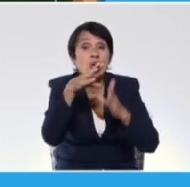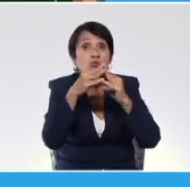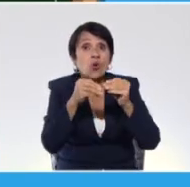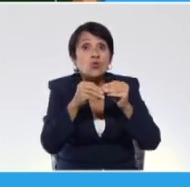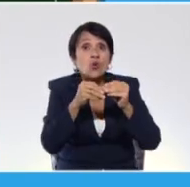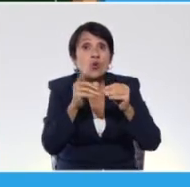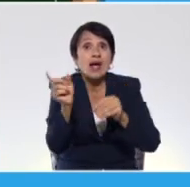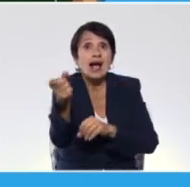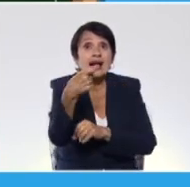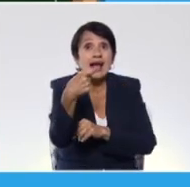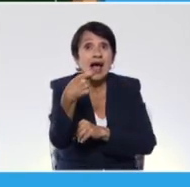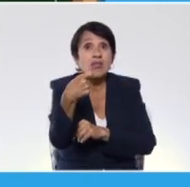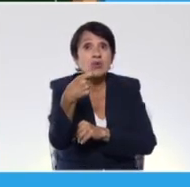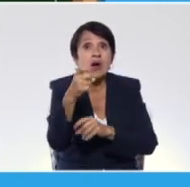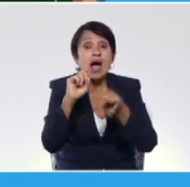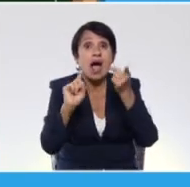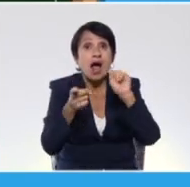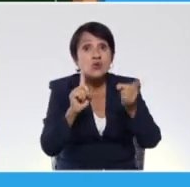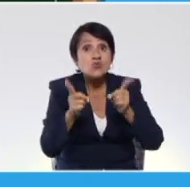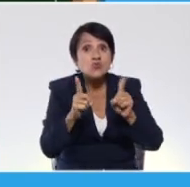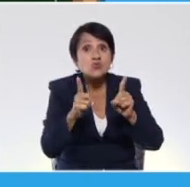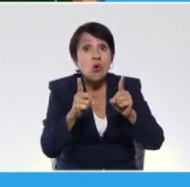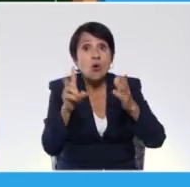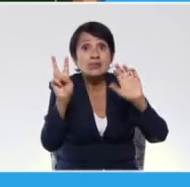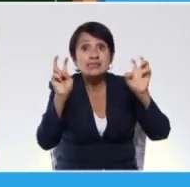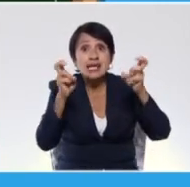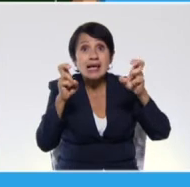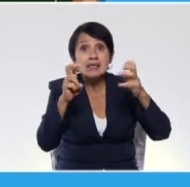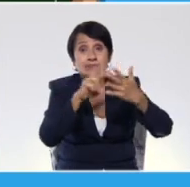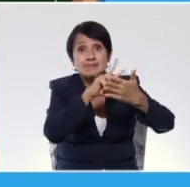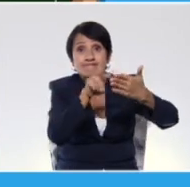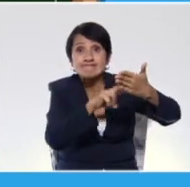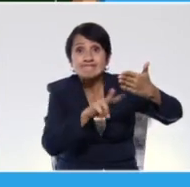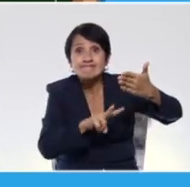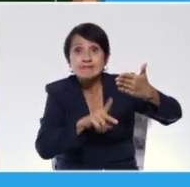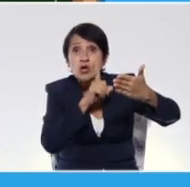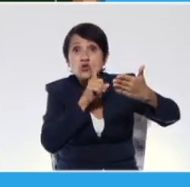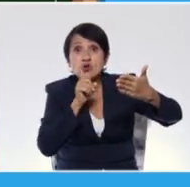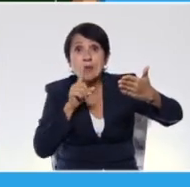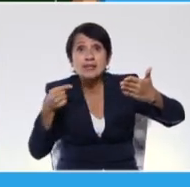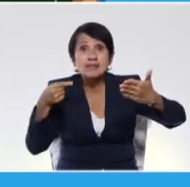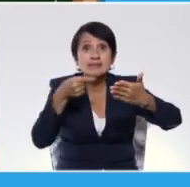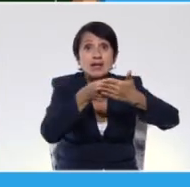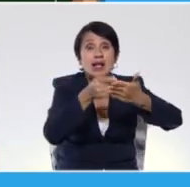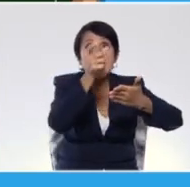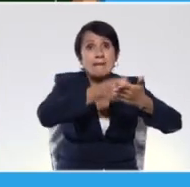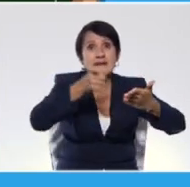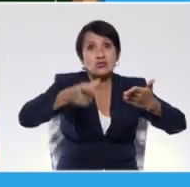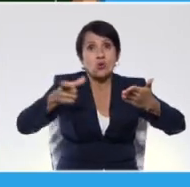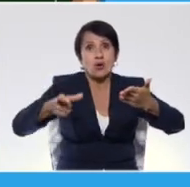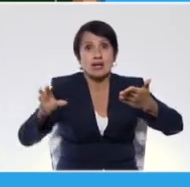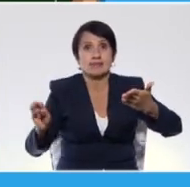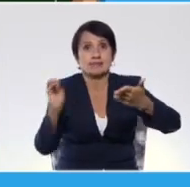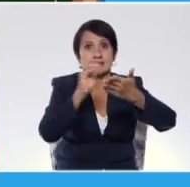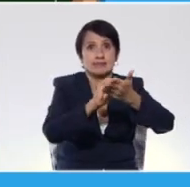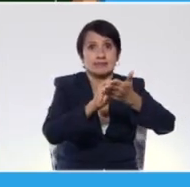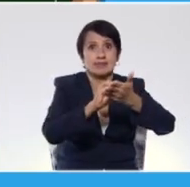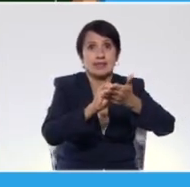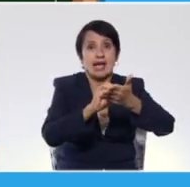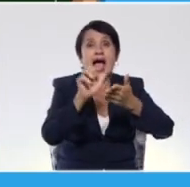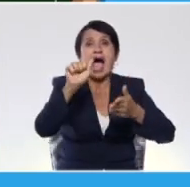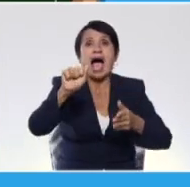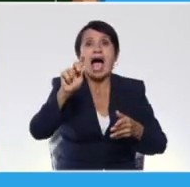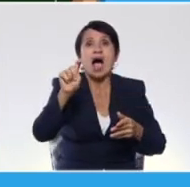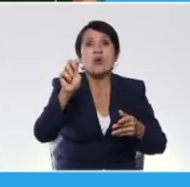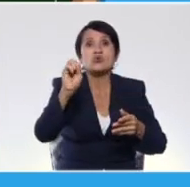a tu grado, algunos textos literarios y escribe el nombre del texto, los personajes y el autor del texto